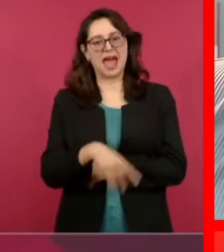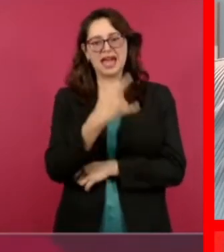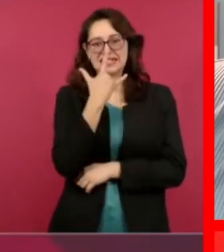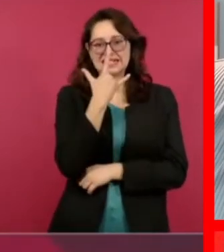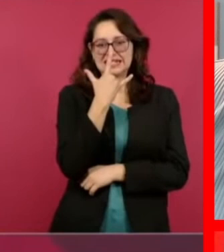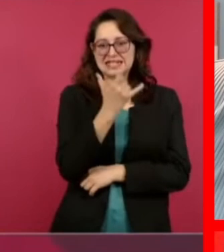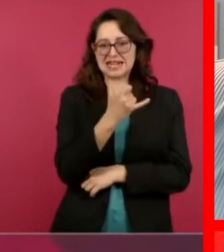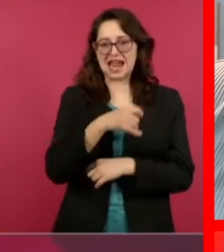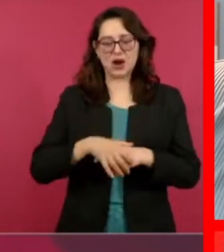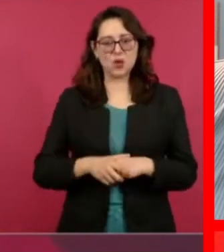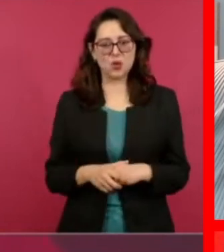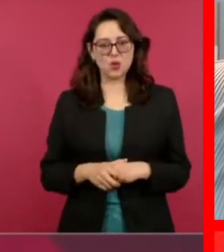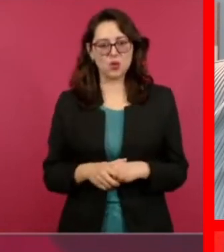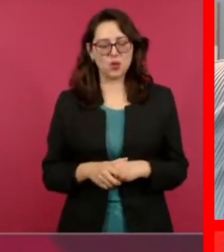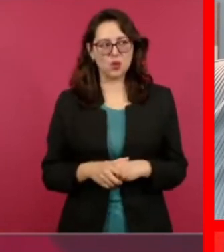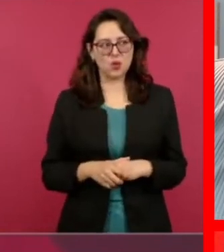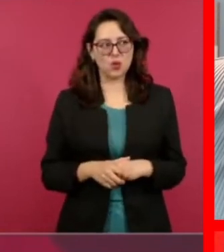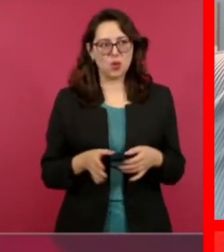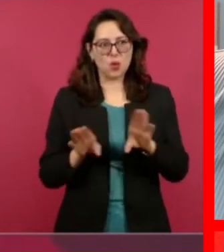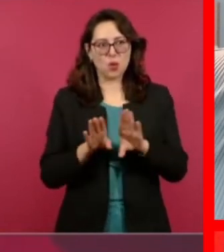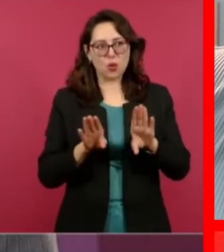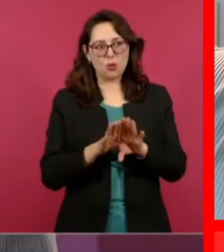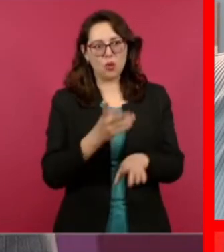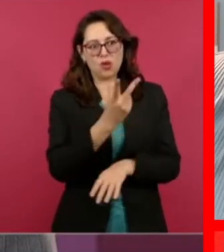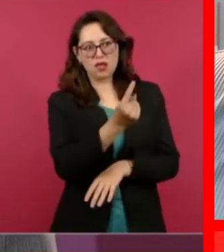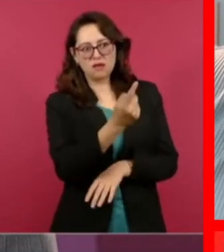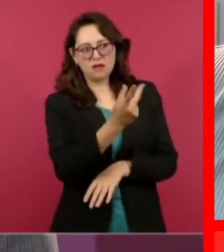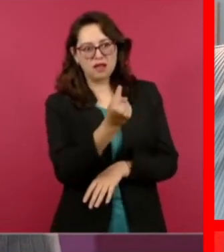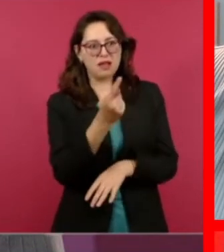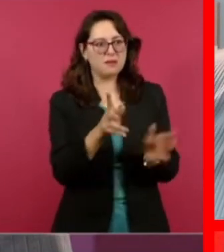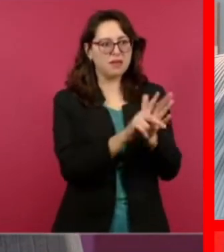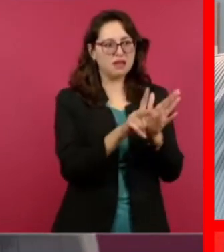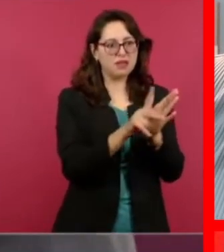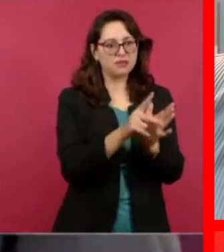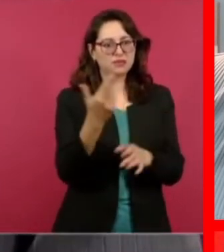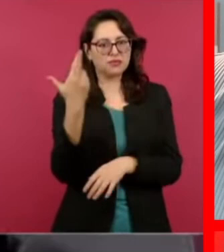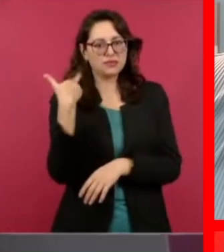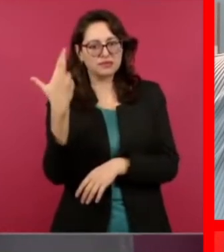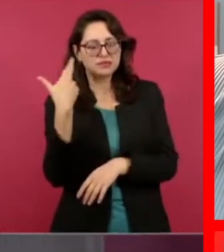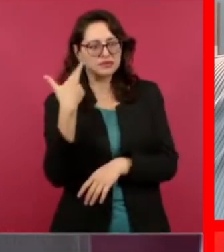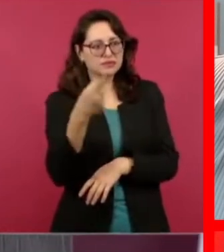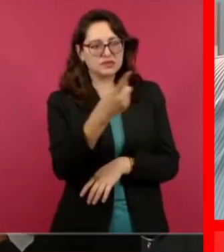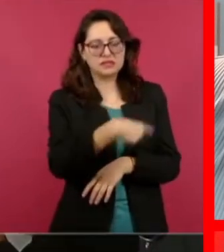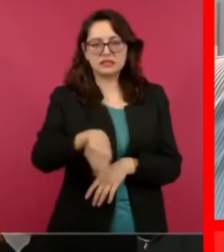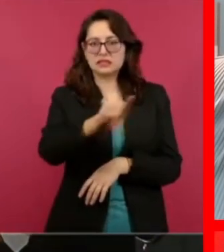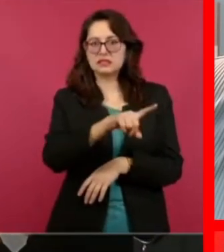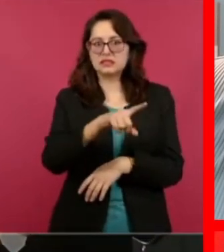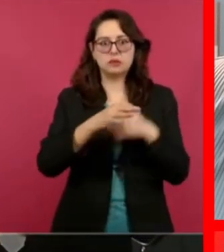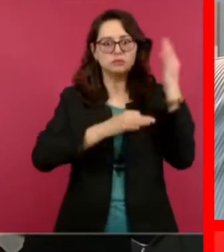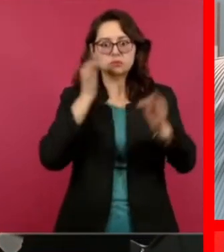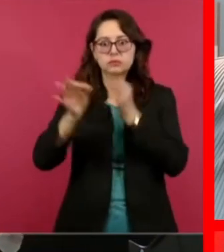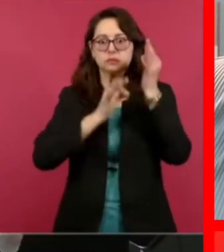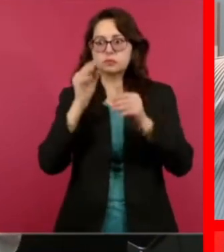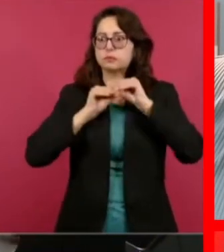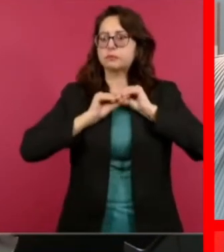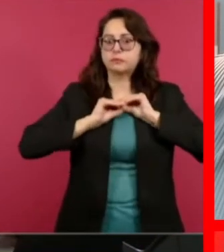Denise Dresder, ¿cómo se llama el que fue procurador de